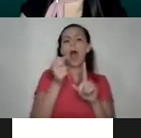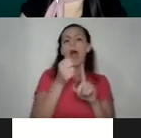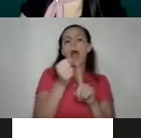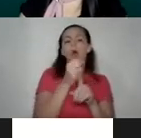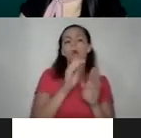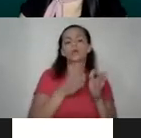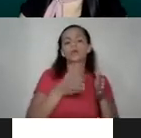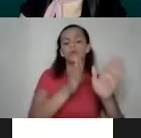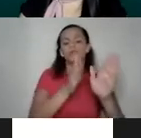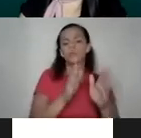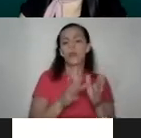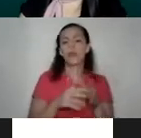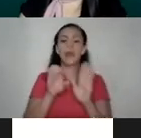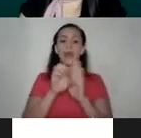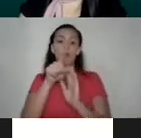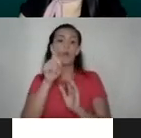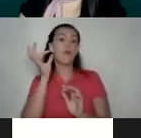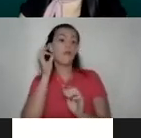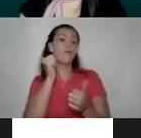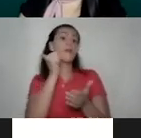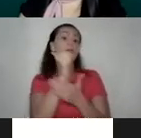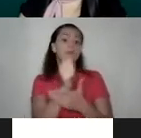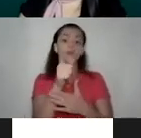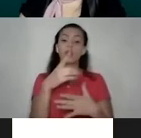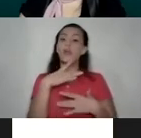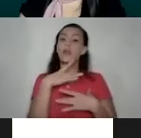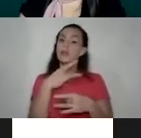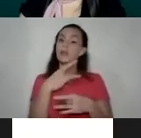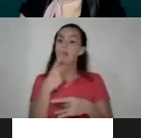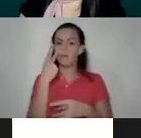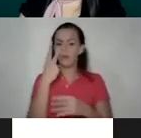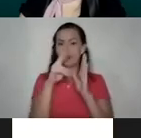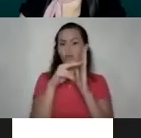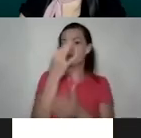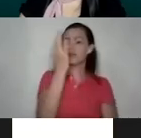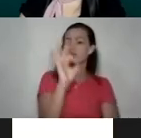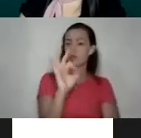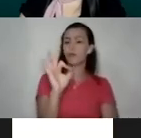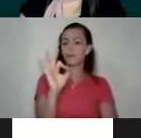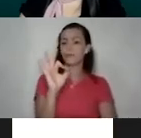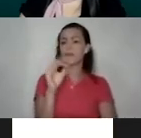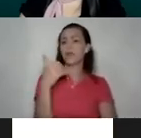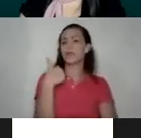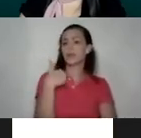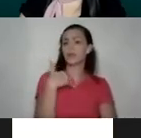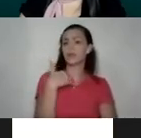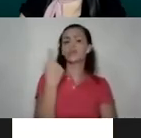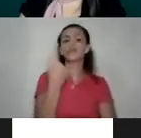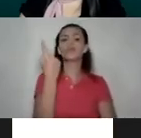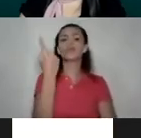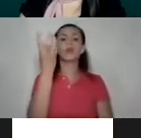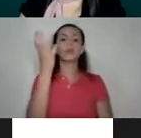Veamos, por ejemplo, en femicidios. Este es un dato muy interesante, porque saben que para el 2019 se tenían mencionado nada más 16.